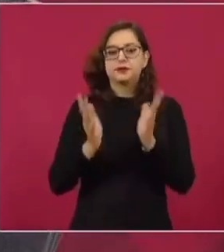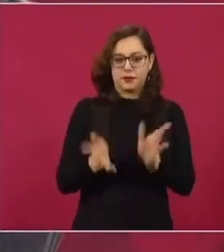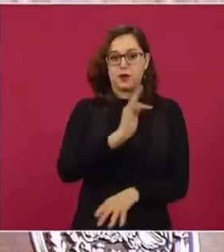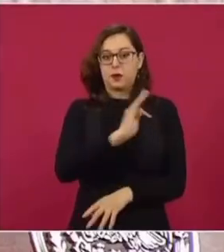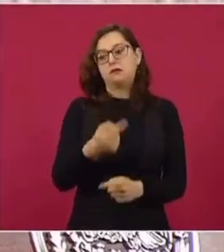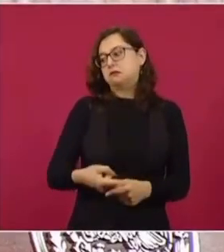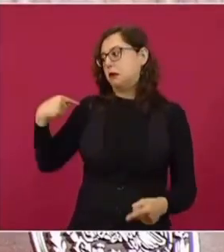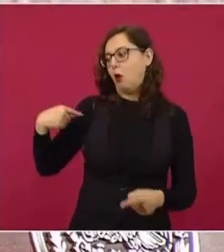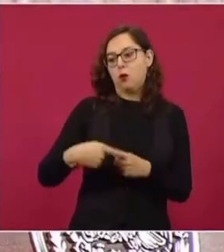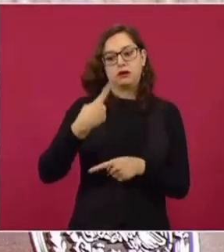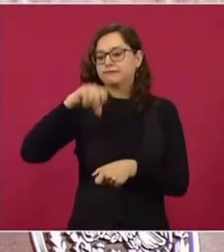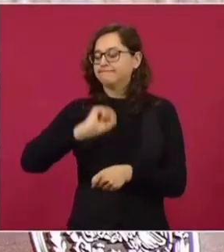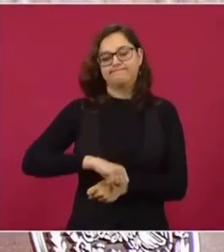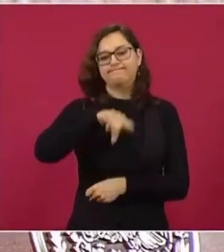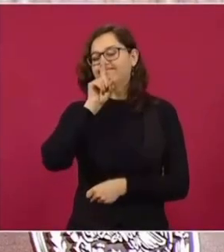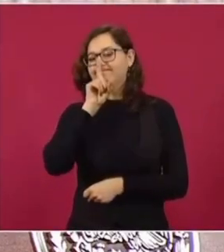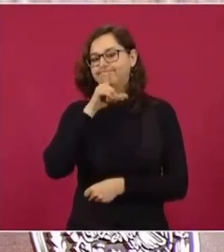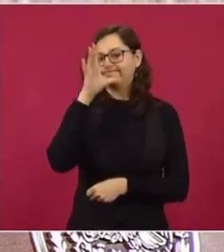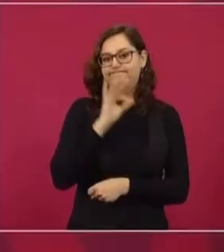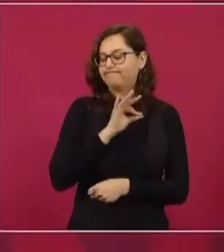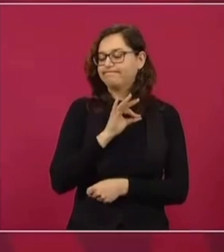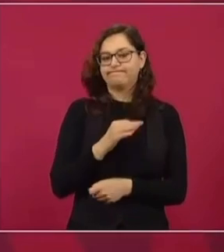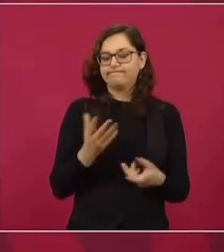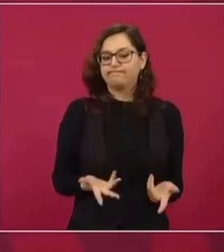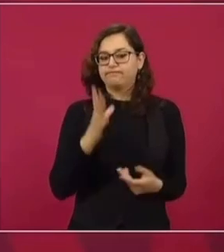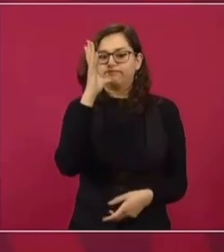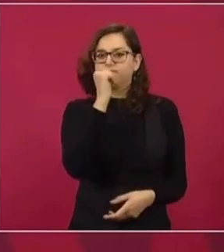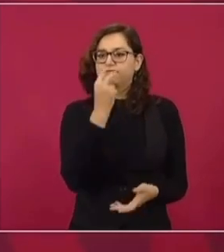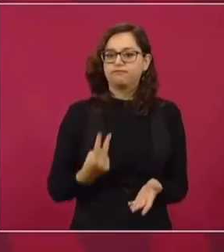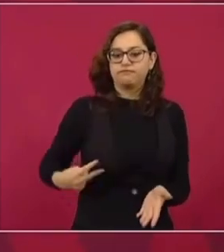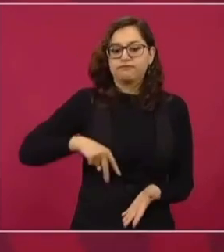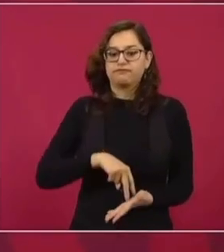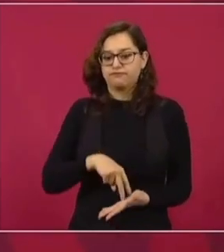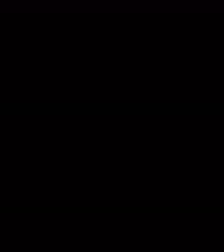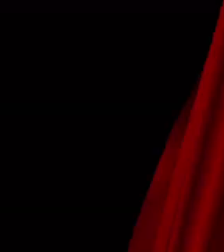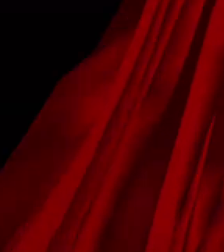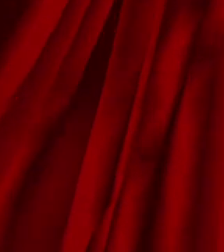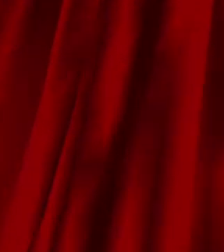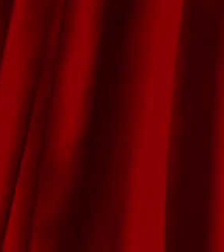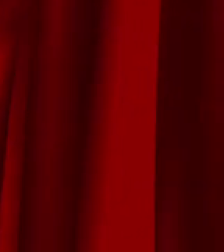cuando se padece del COVID.